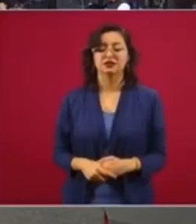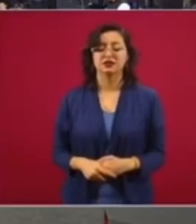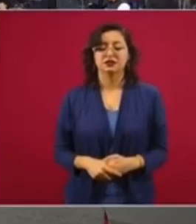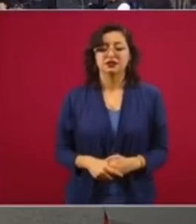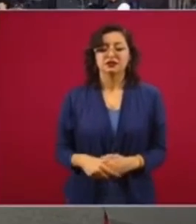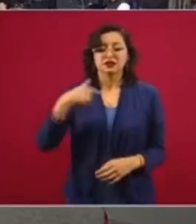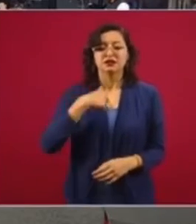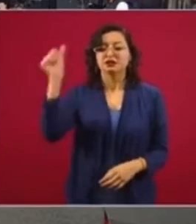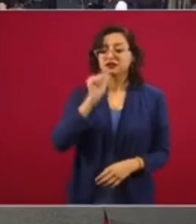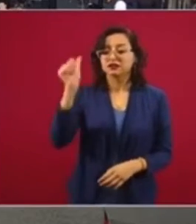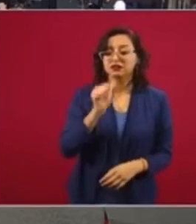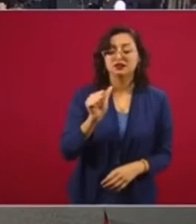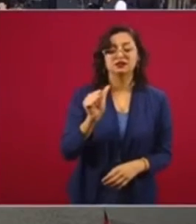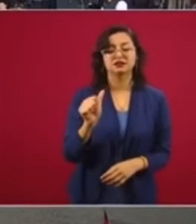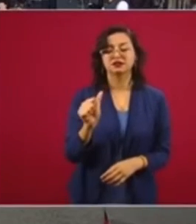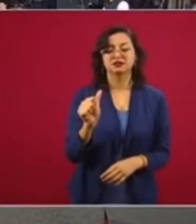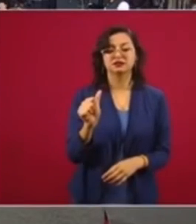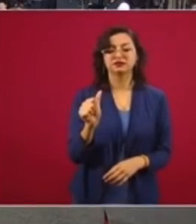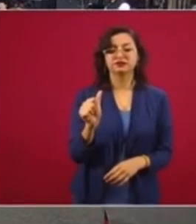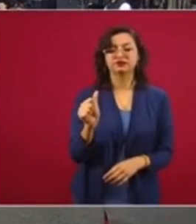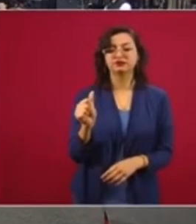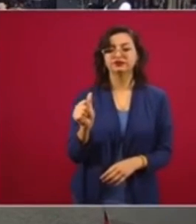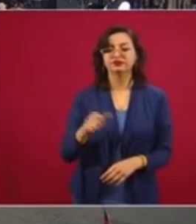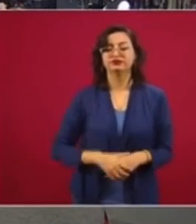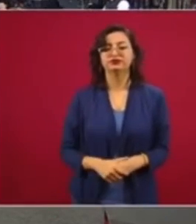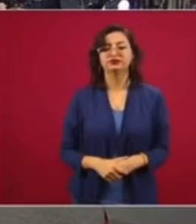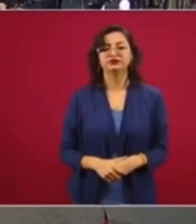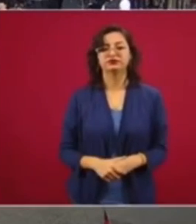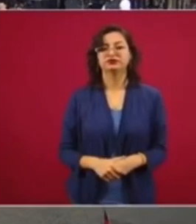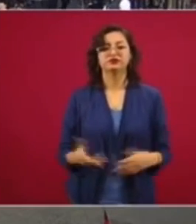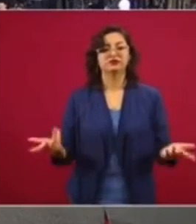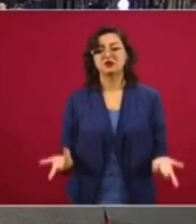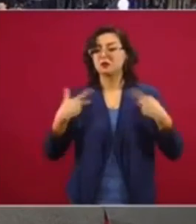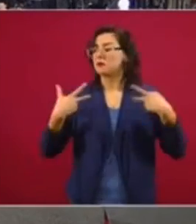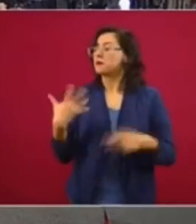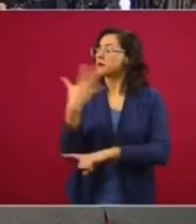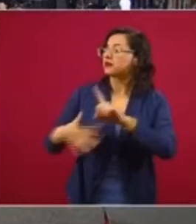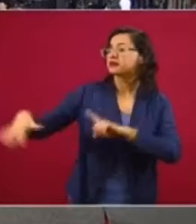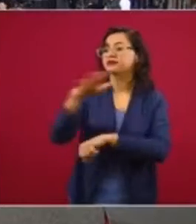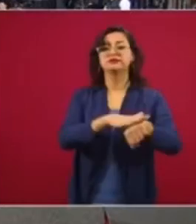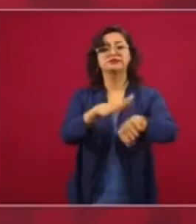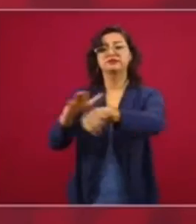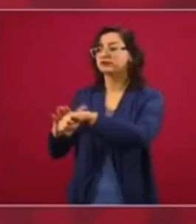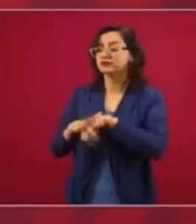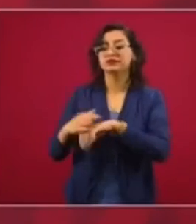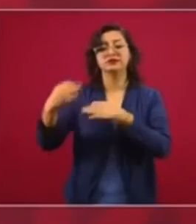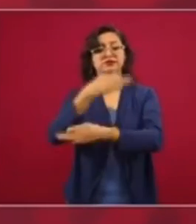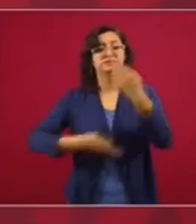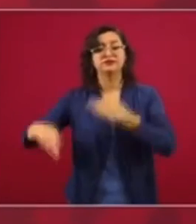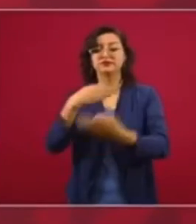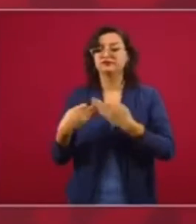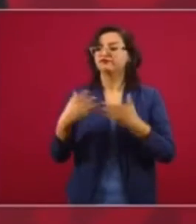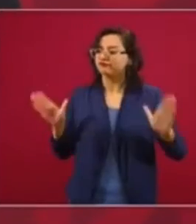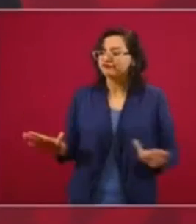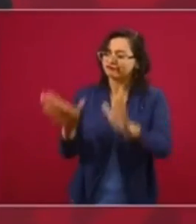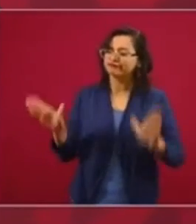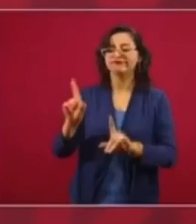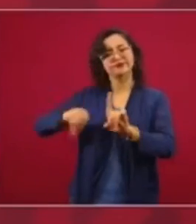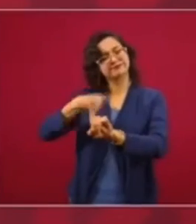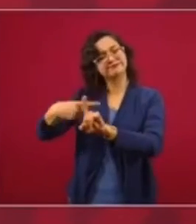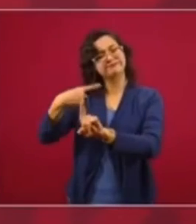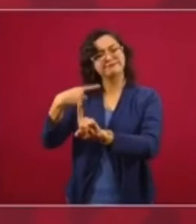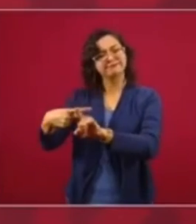Yo siempre le transmito al pueblo de México, a la gente, optimismo.